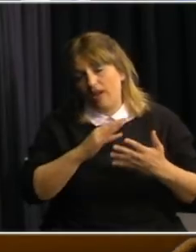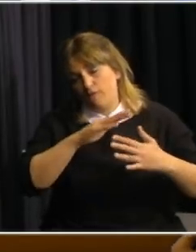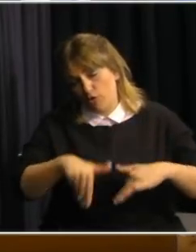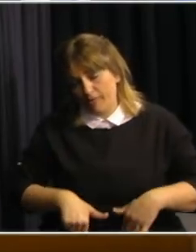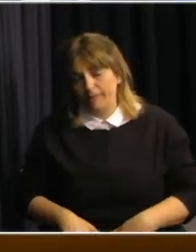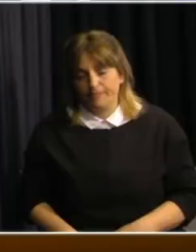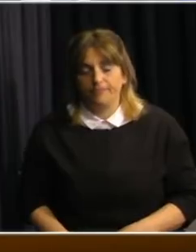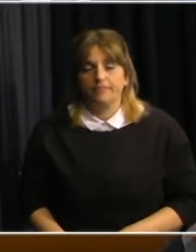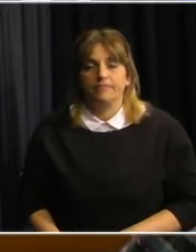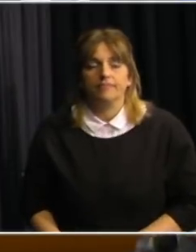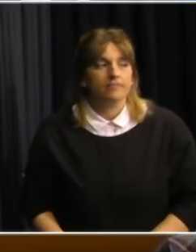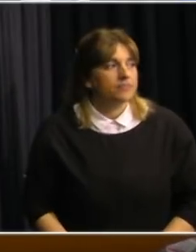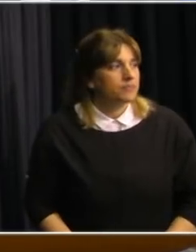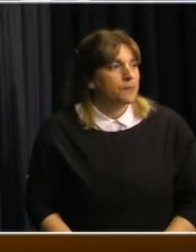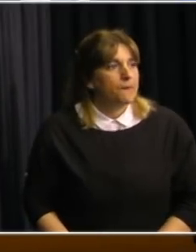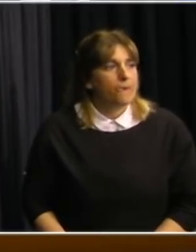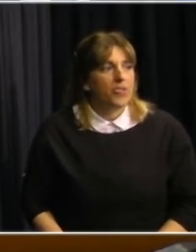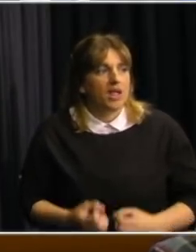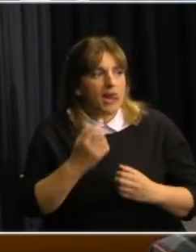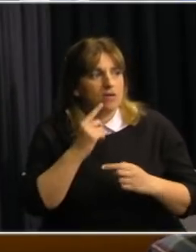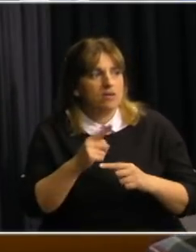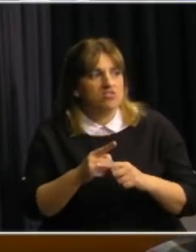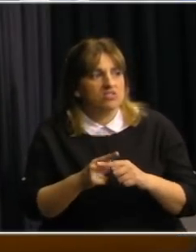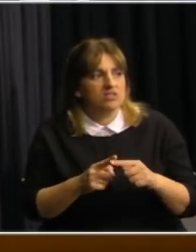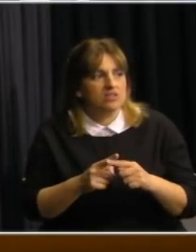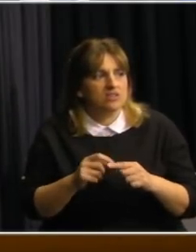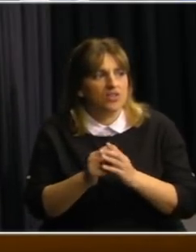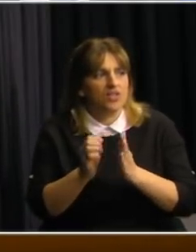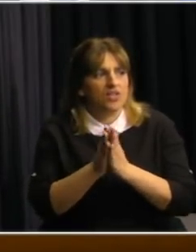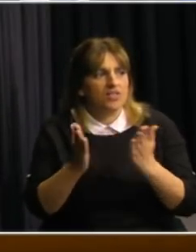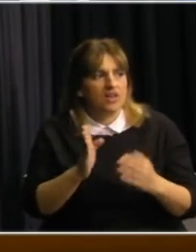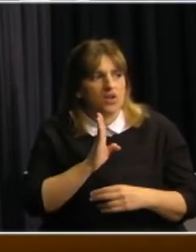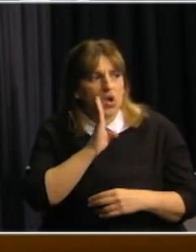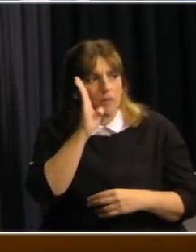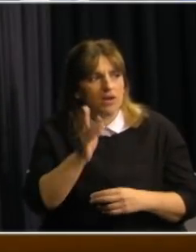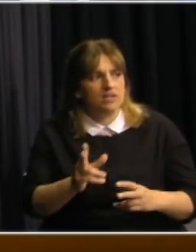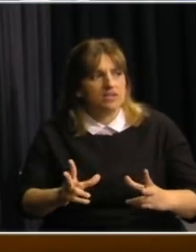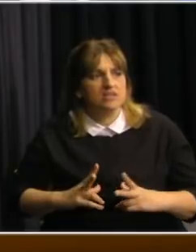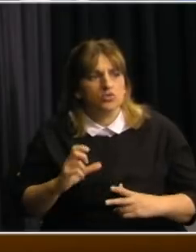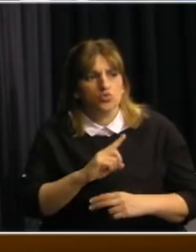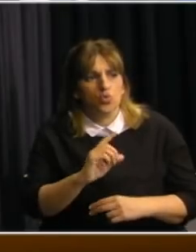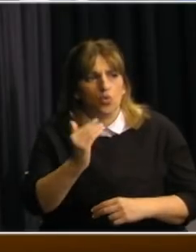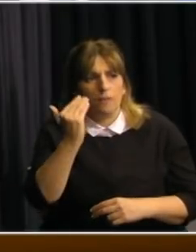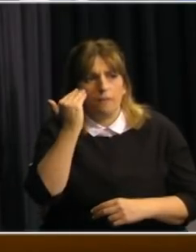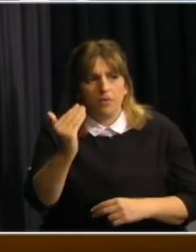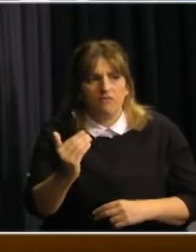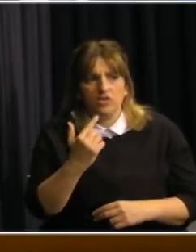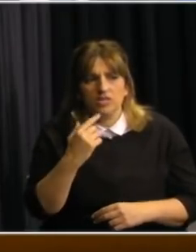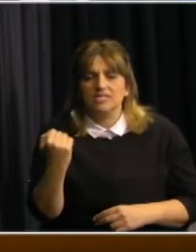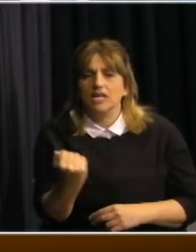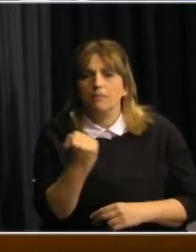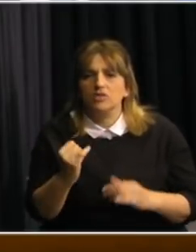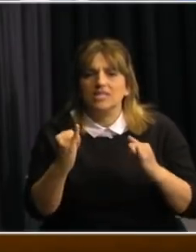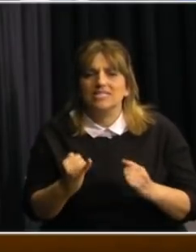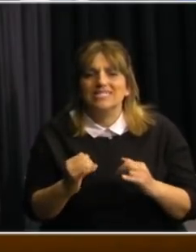por la pregunta buenos mediodías Tomer Urbich del diario El País recién el profesor Cohen refería la importancia de cumplir con